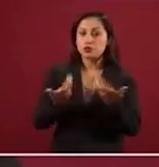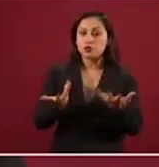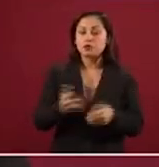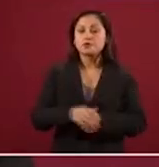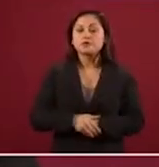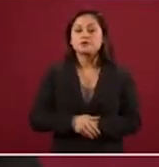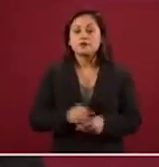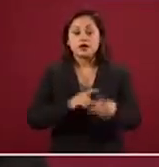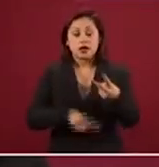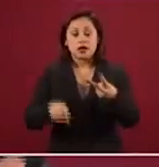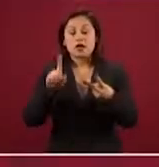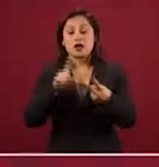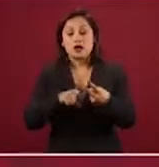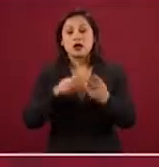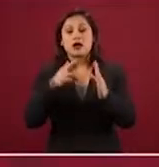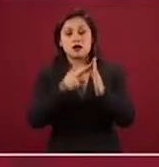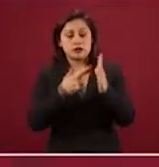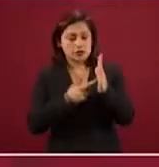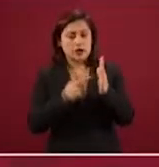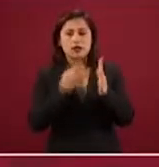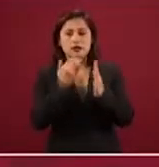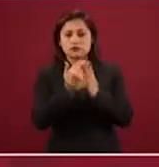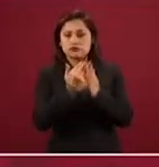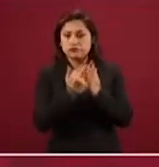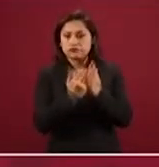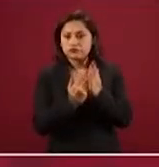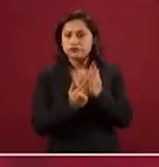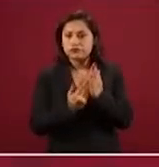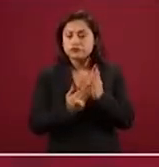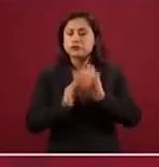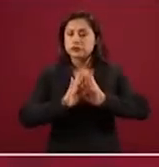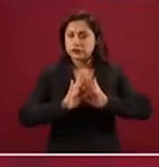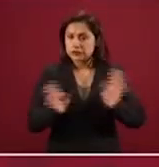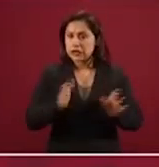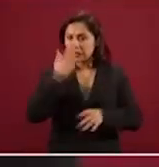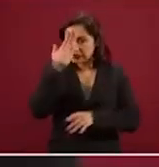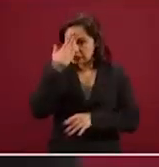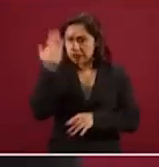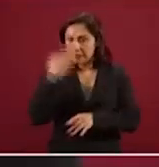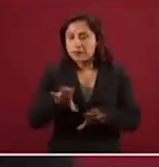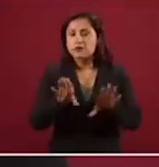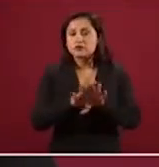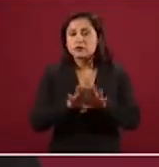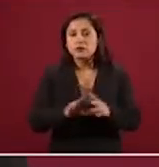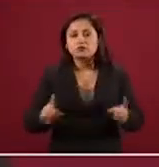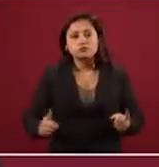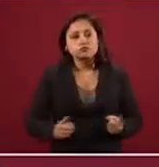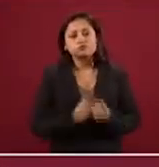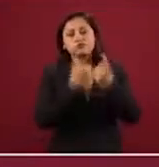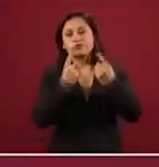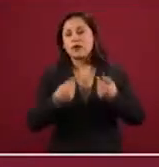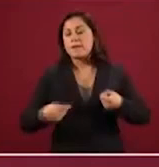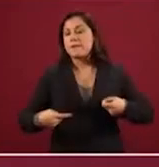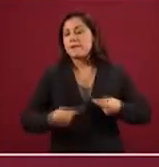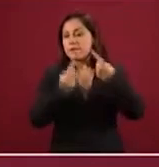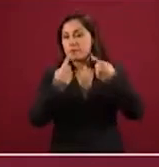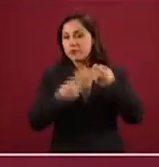cuales se va a funcionar y cómo se van a resolver las controversias cuando las haya, y eso es una excepción